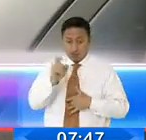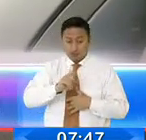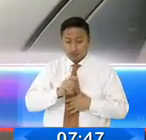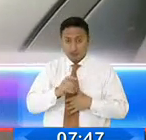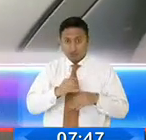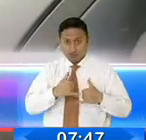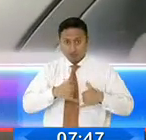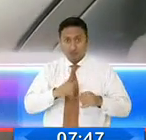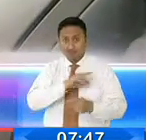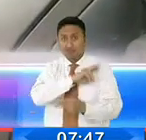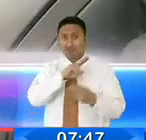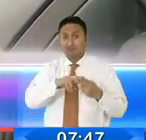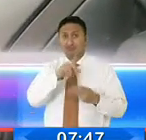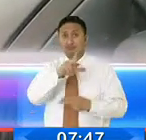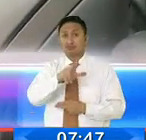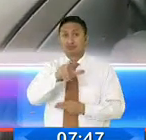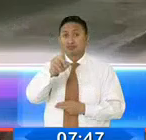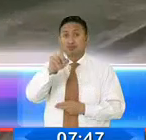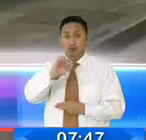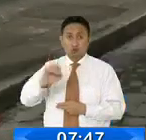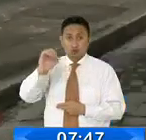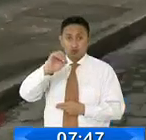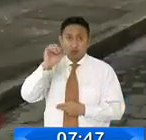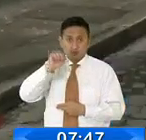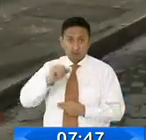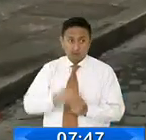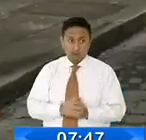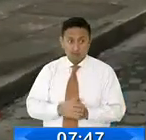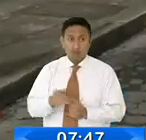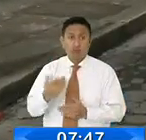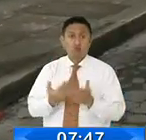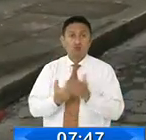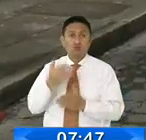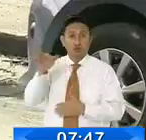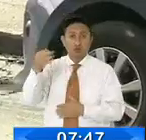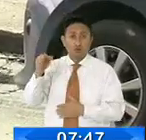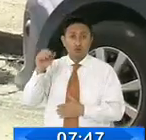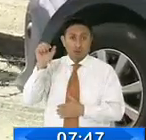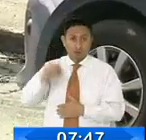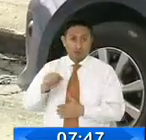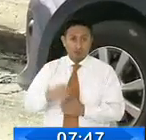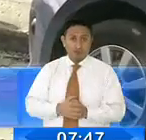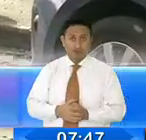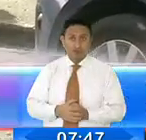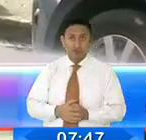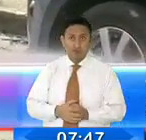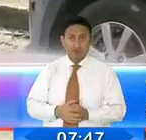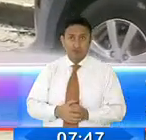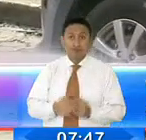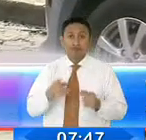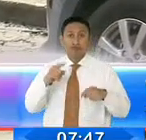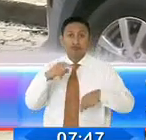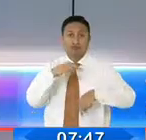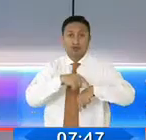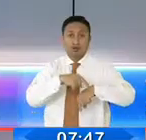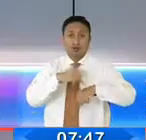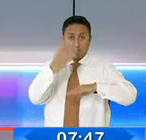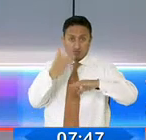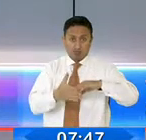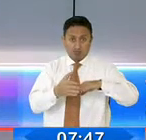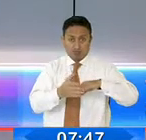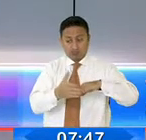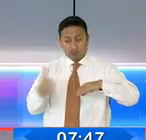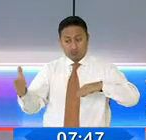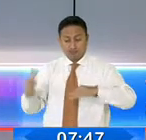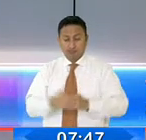vigentes hasta el 31 de octubre para así dar paso a un nuevo documento entregado por el Cabildo extiende su plazo. Si bien